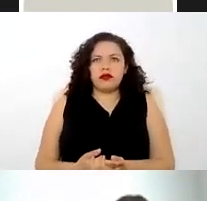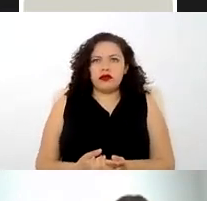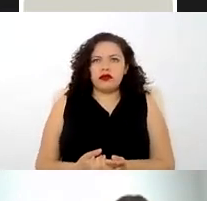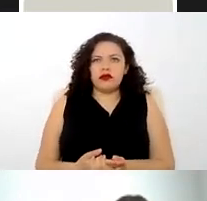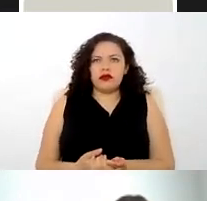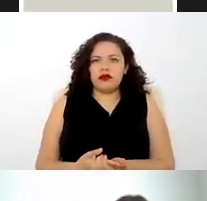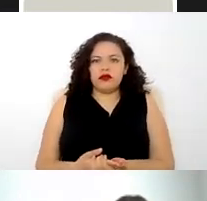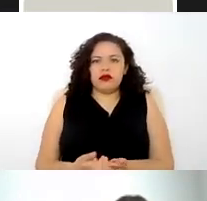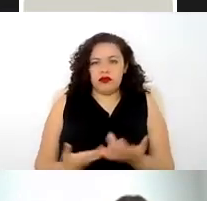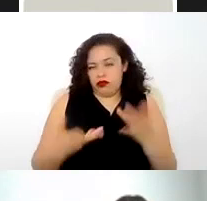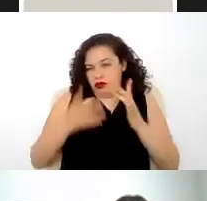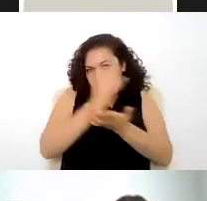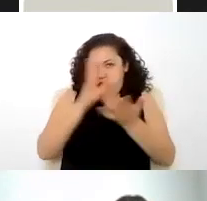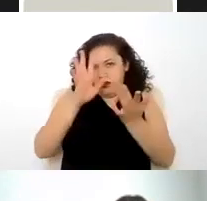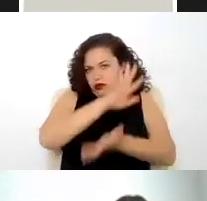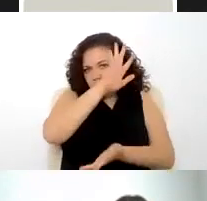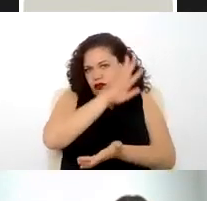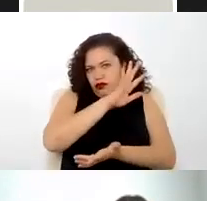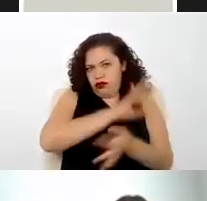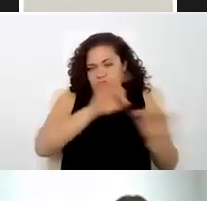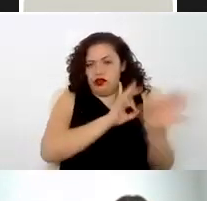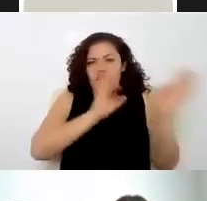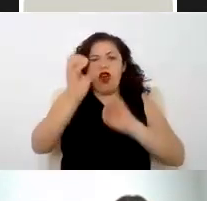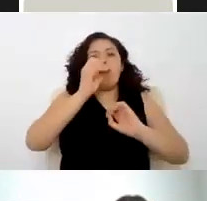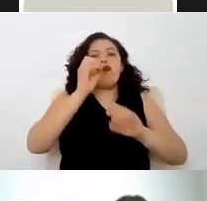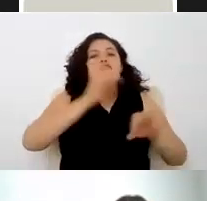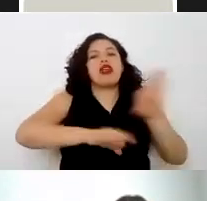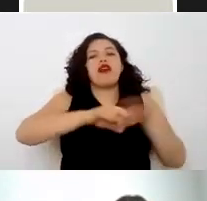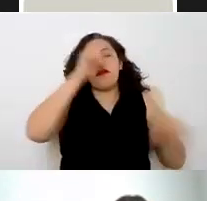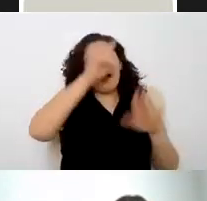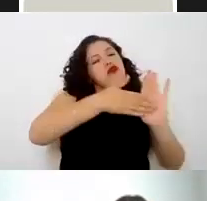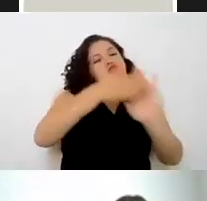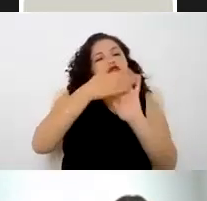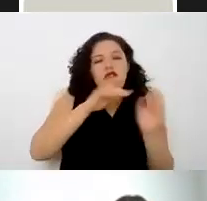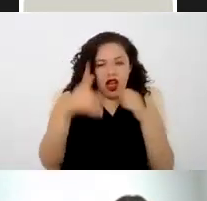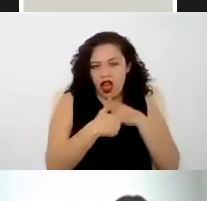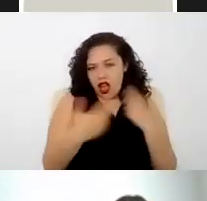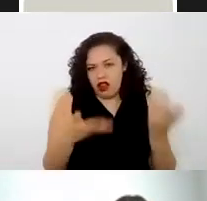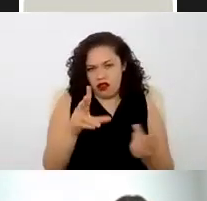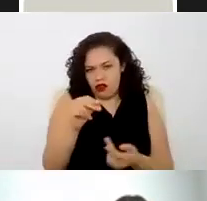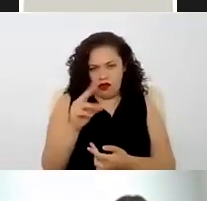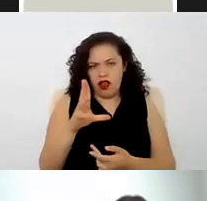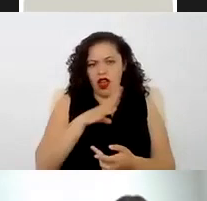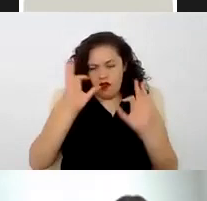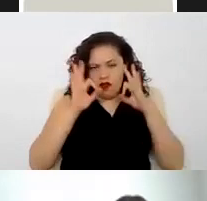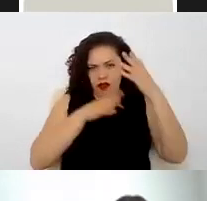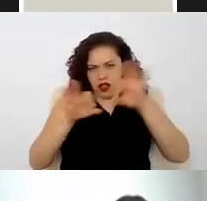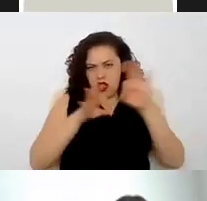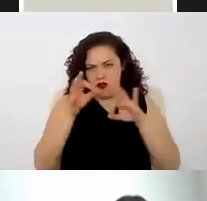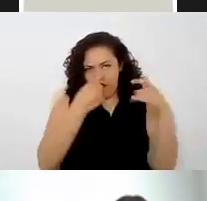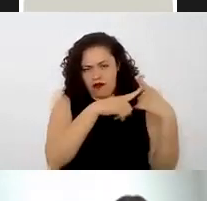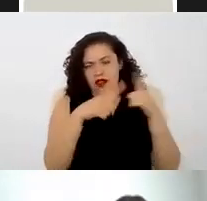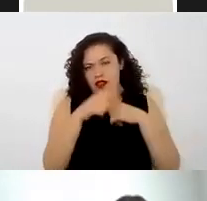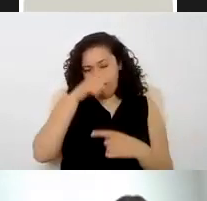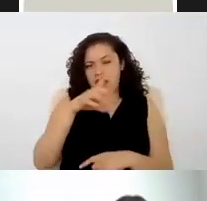por ejemplo un trabajo de obrero o demás sino que ahora hay muchas nuevas formas de trabajo como puede